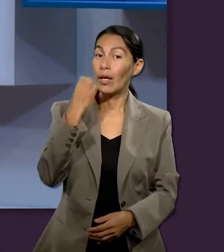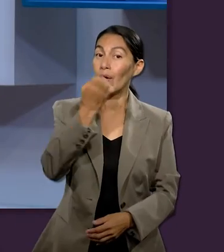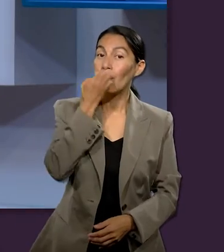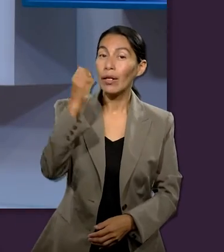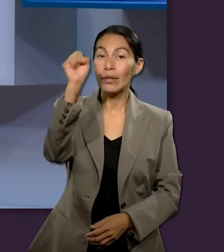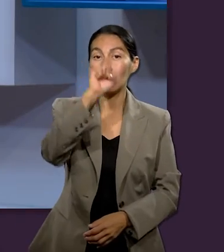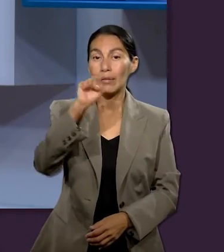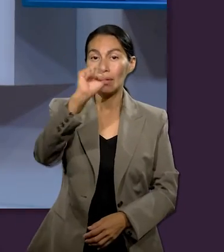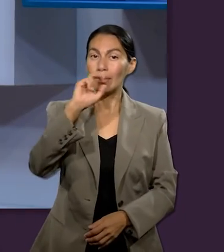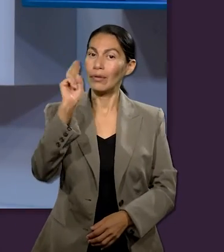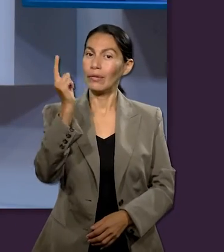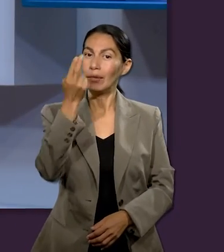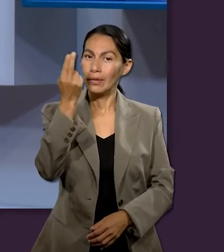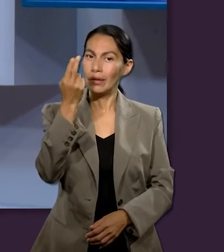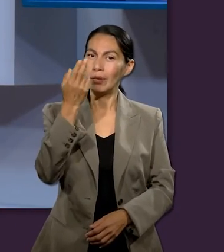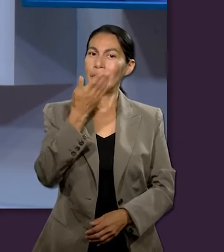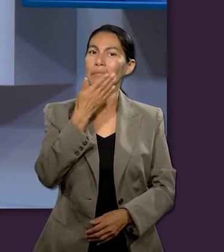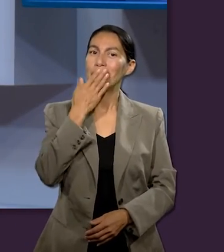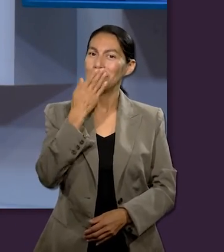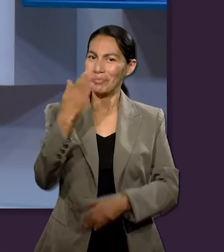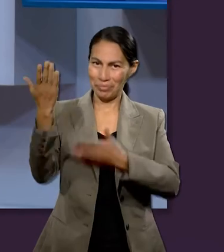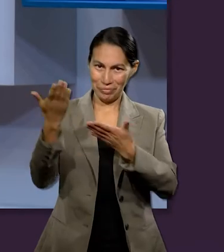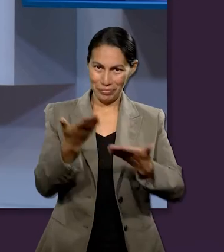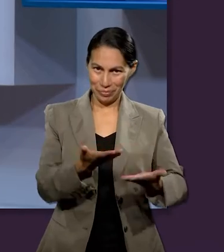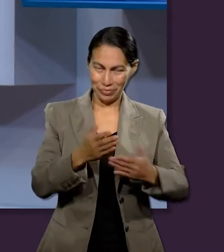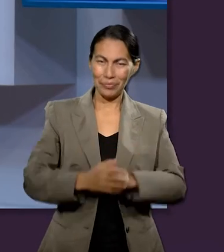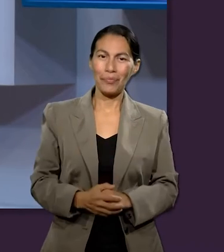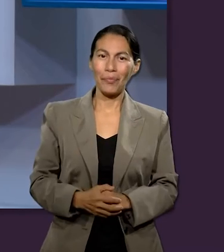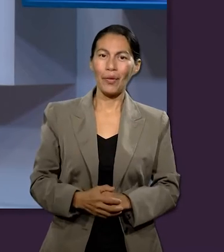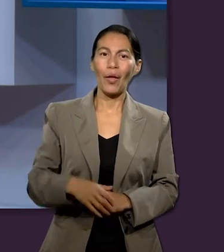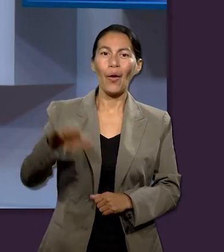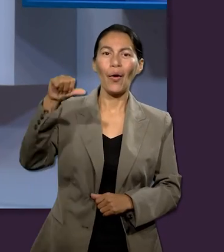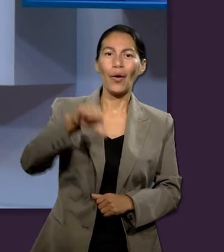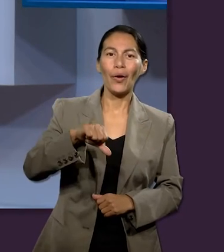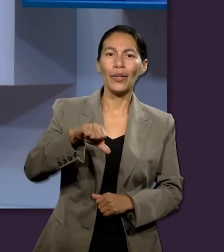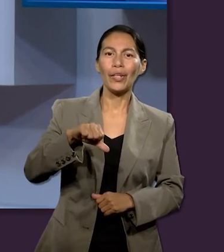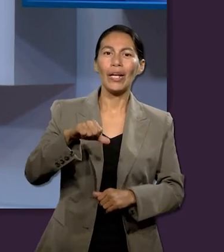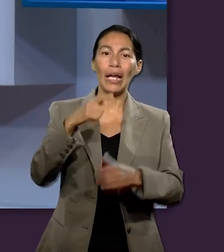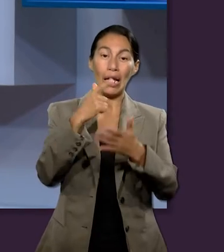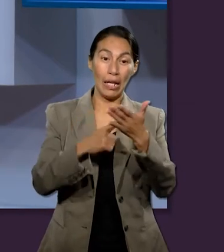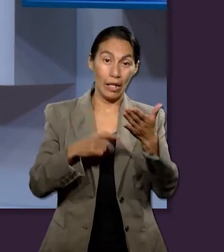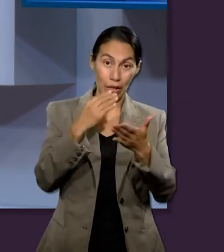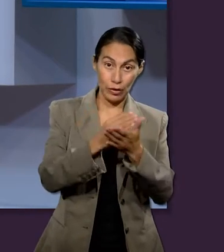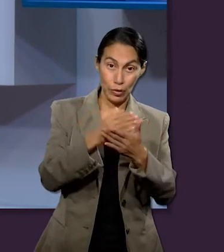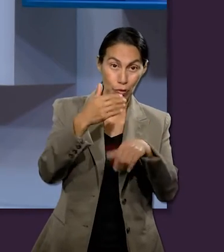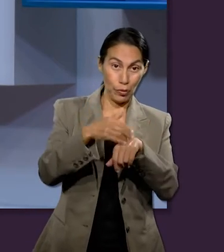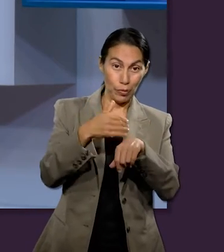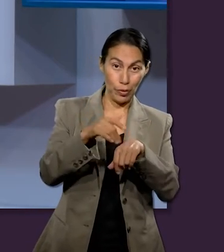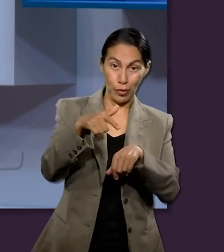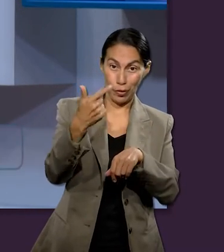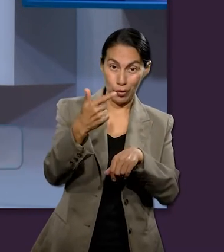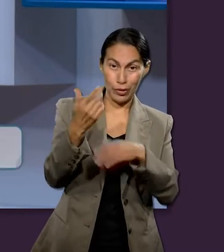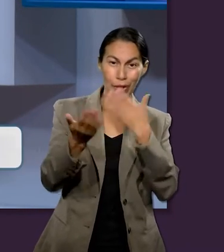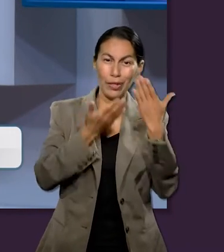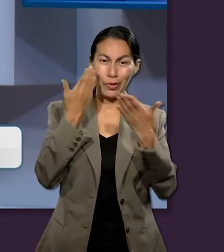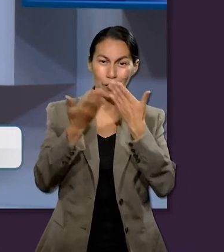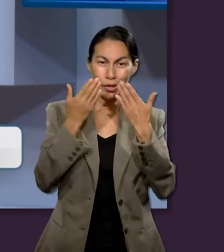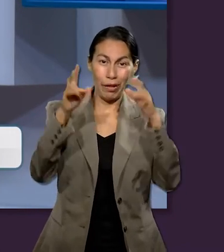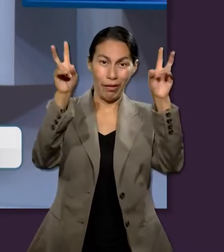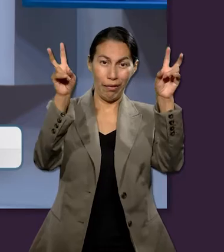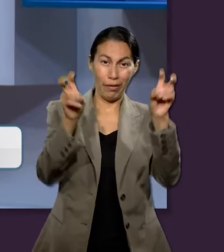Bienvenido a la Escuela Sabática Universitaria. Hoy vamos a estudiar la lección número 12, la